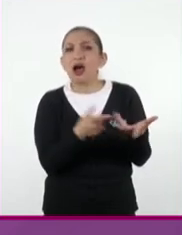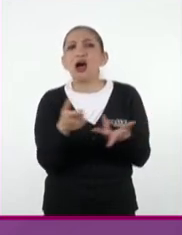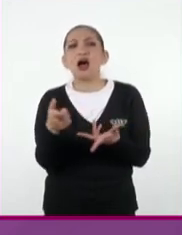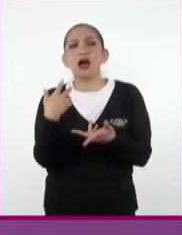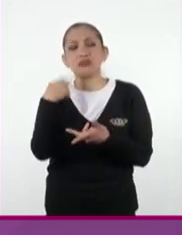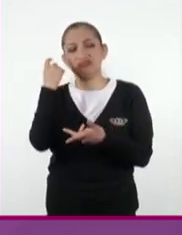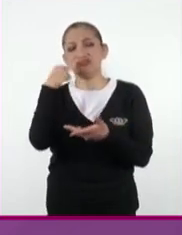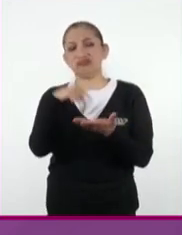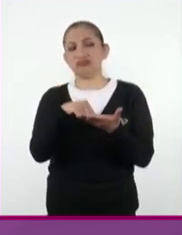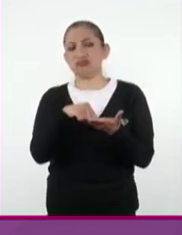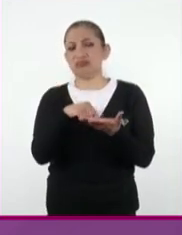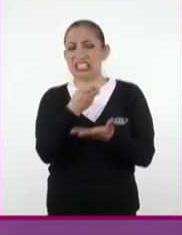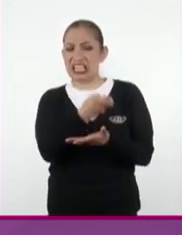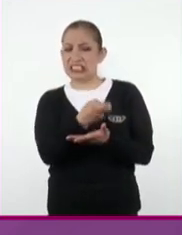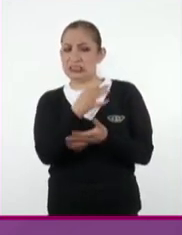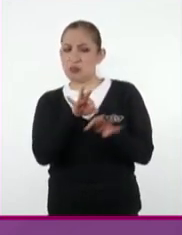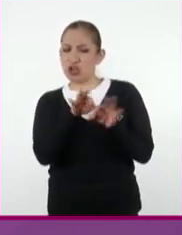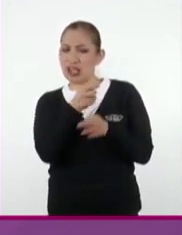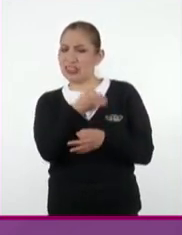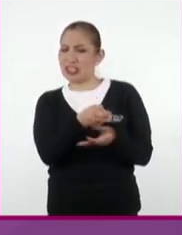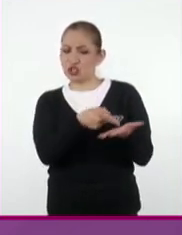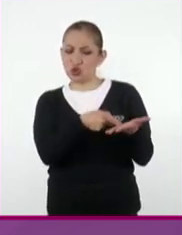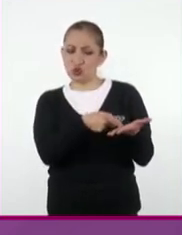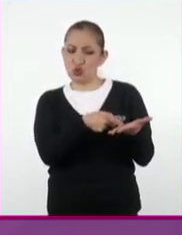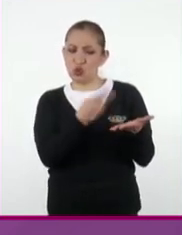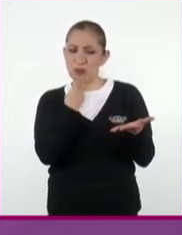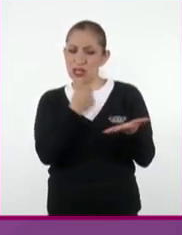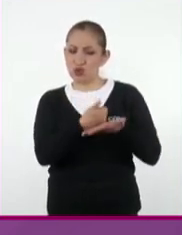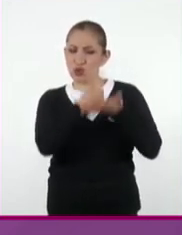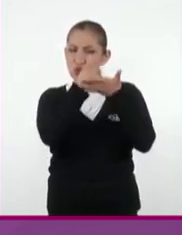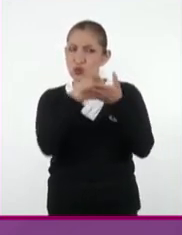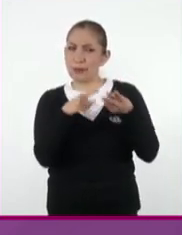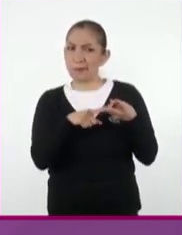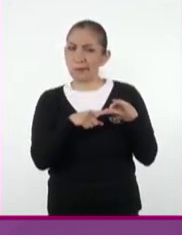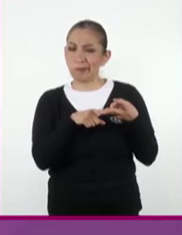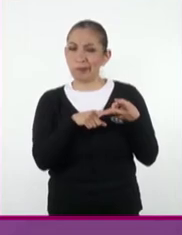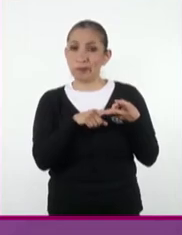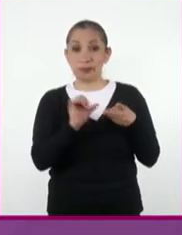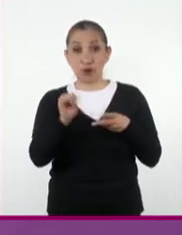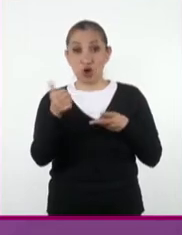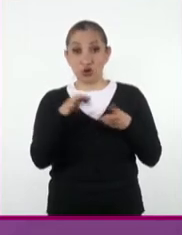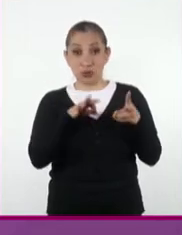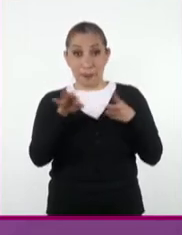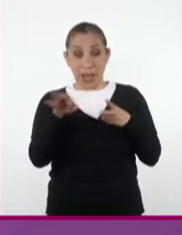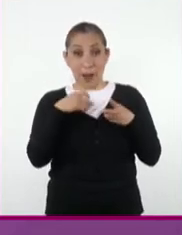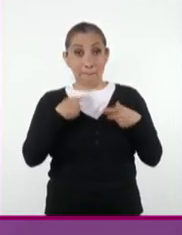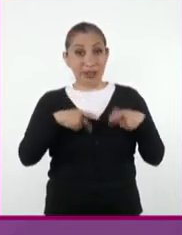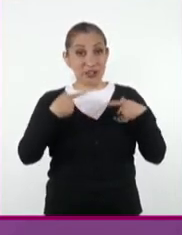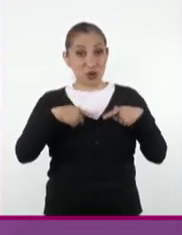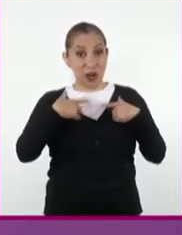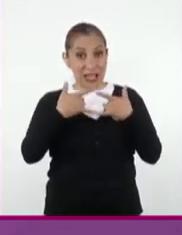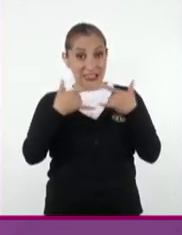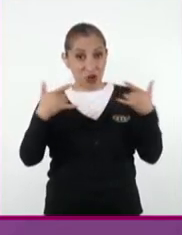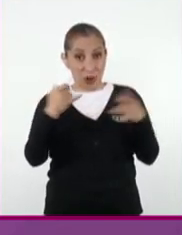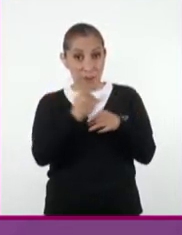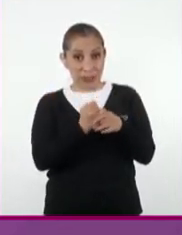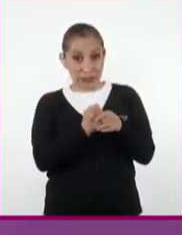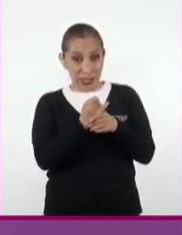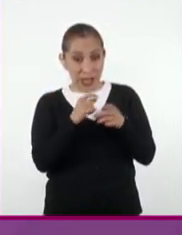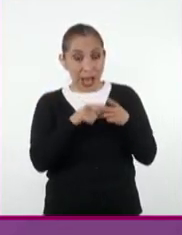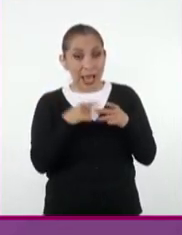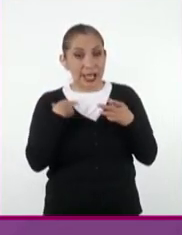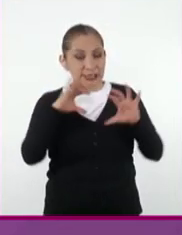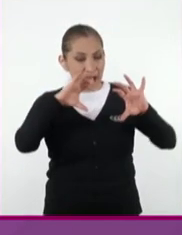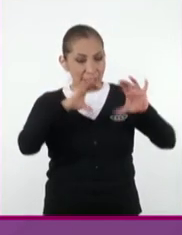Preguntarse, ¿es relevante? ¿Es útil? Otra tarea importante del historiador es clasificar